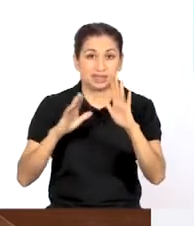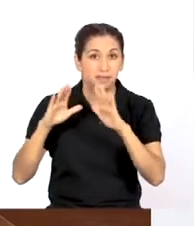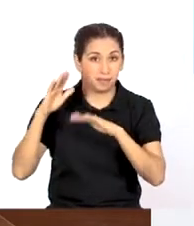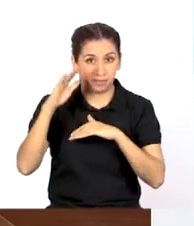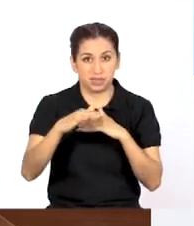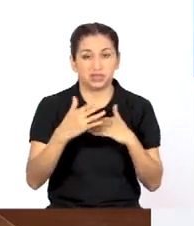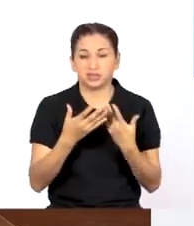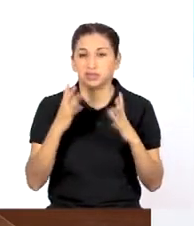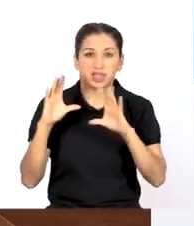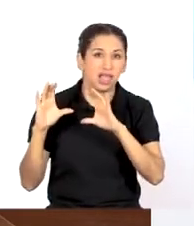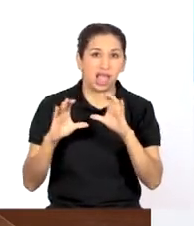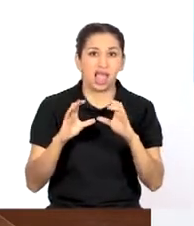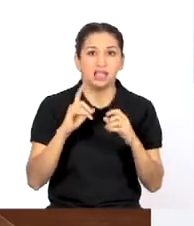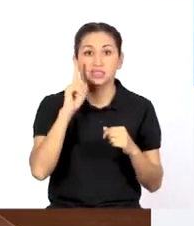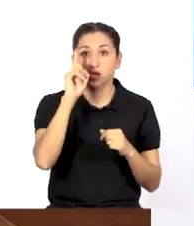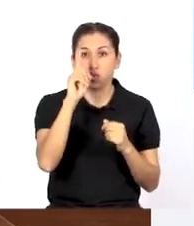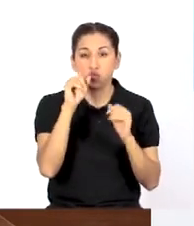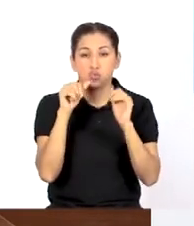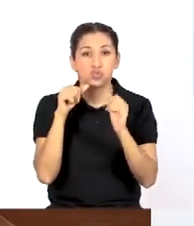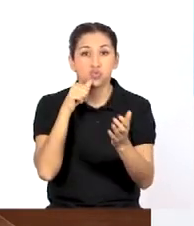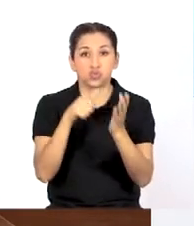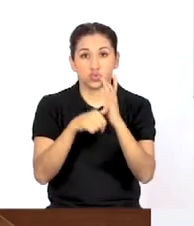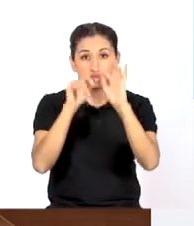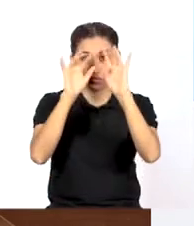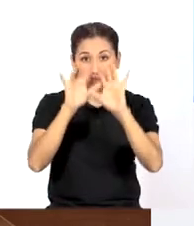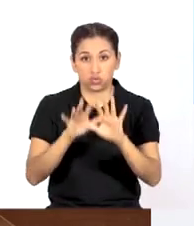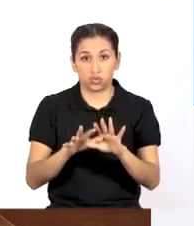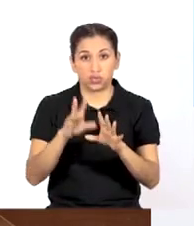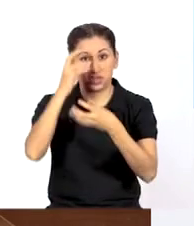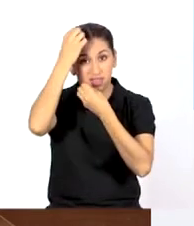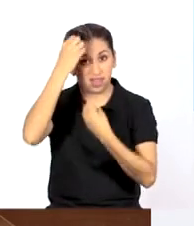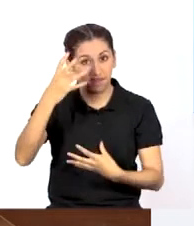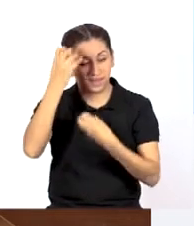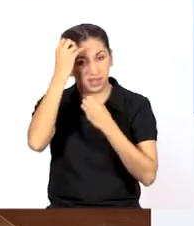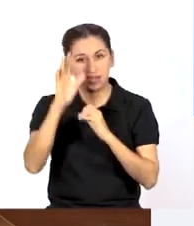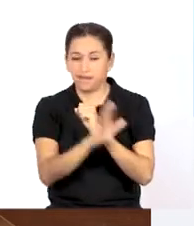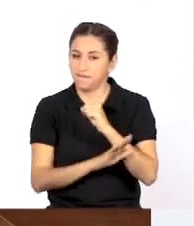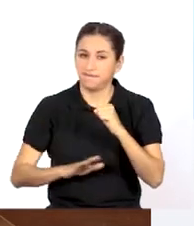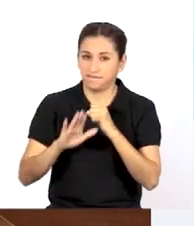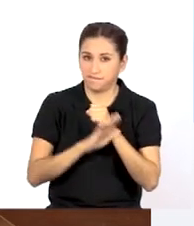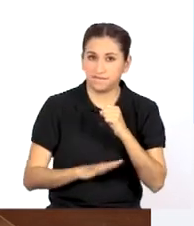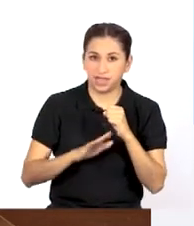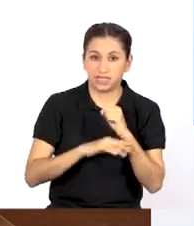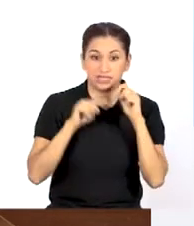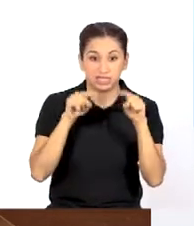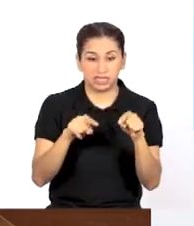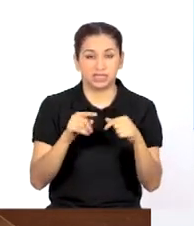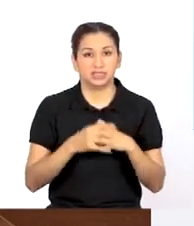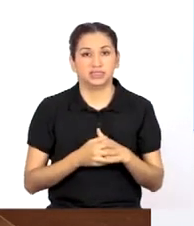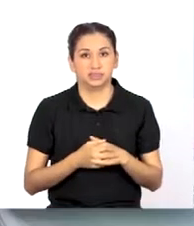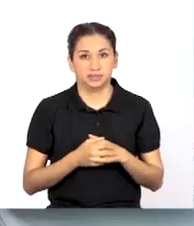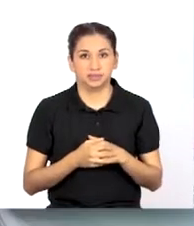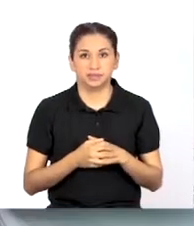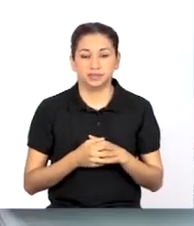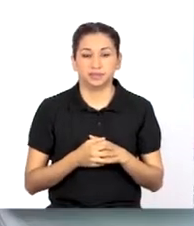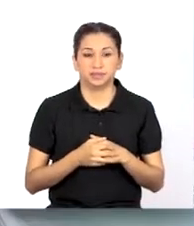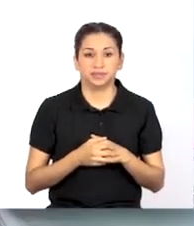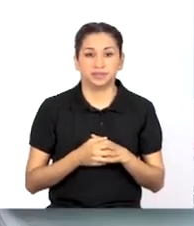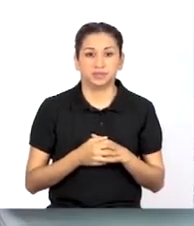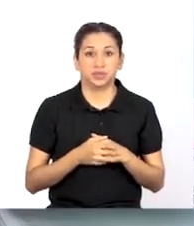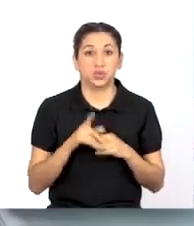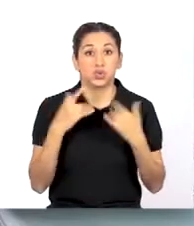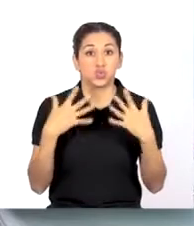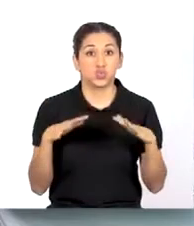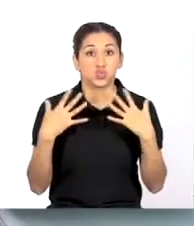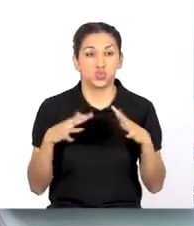primer momento, elaborar un documento con información básica del proyecto participativo. ¡Mmm!